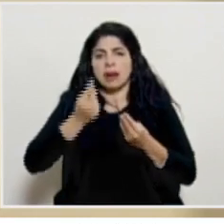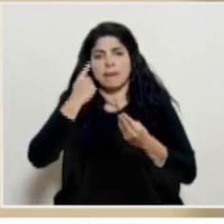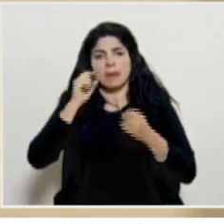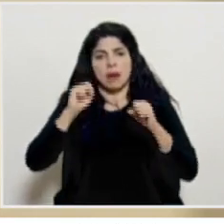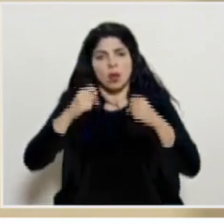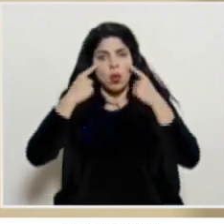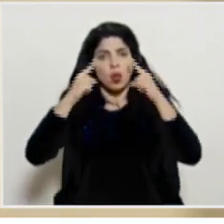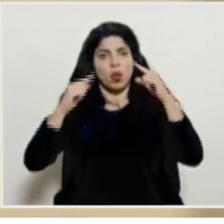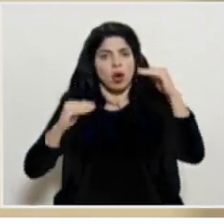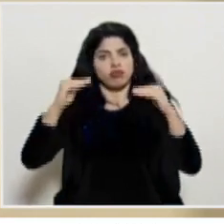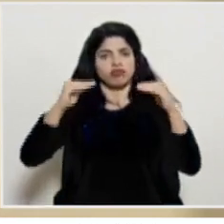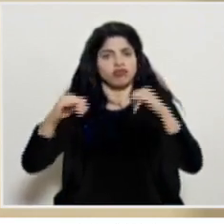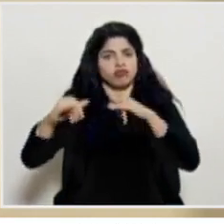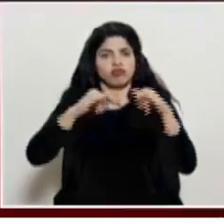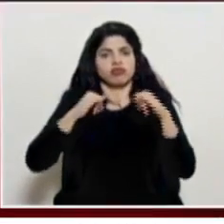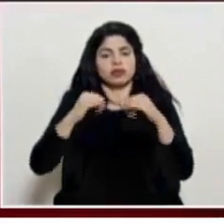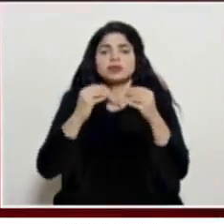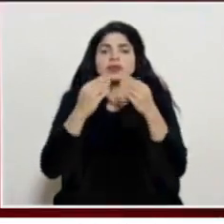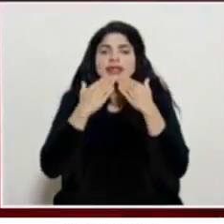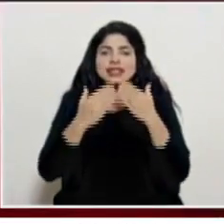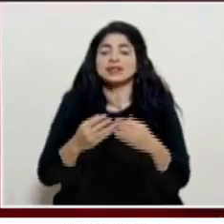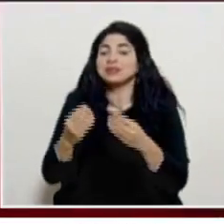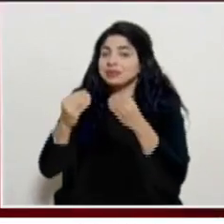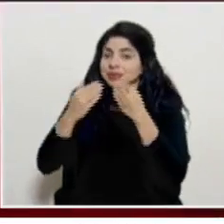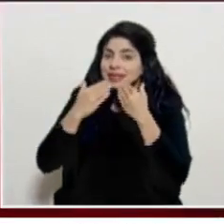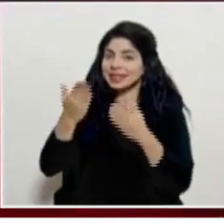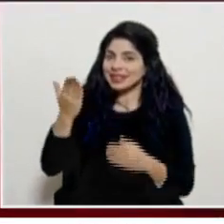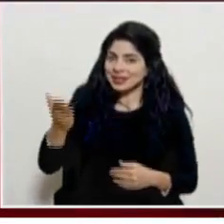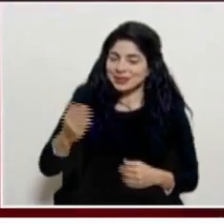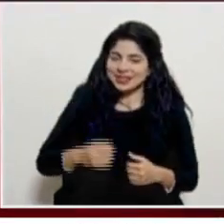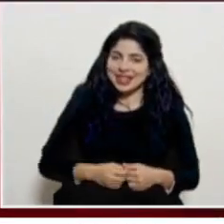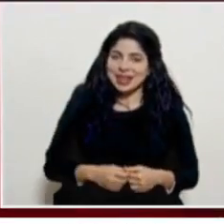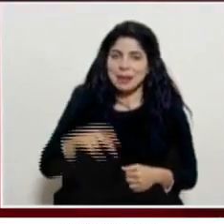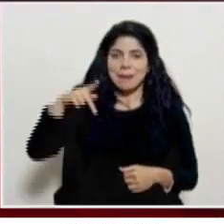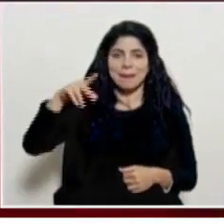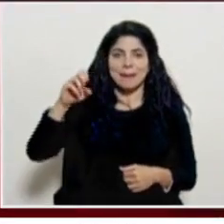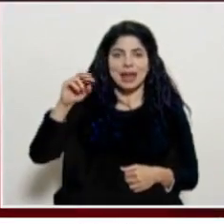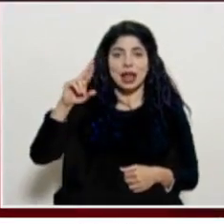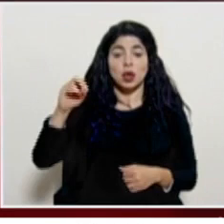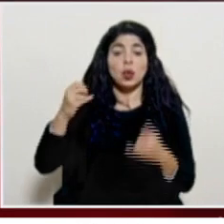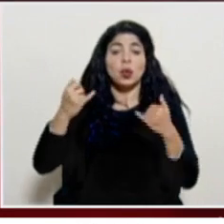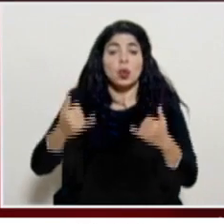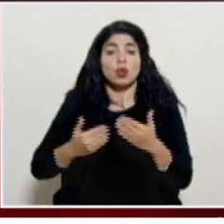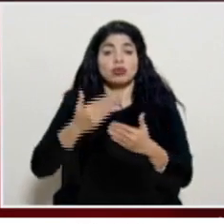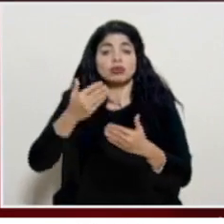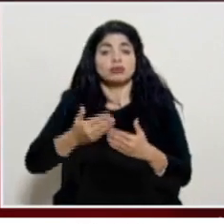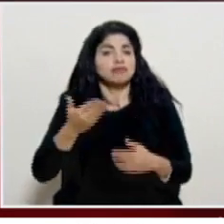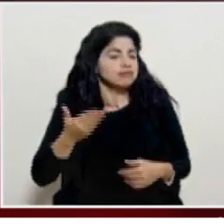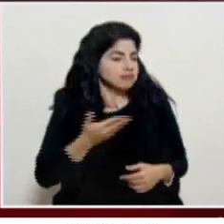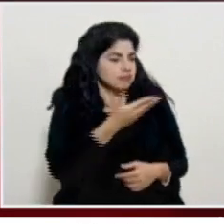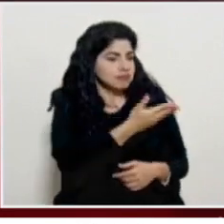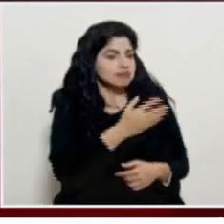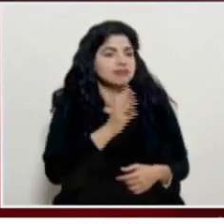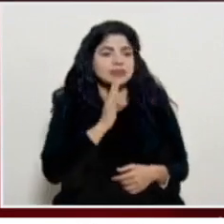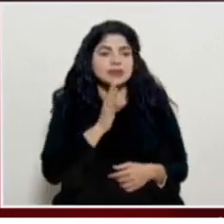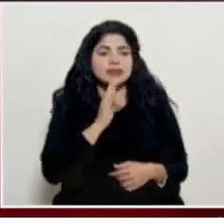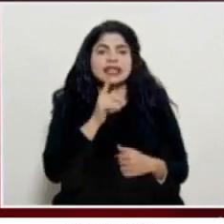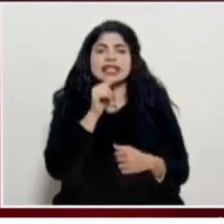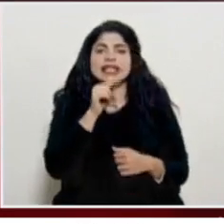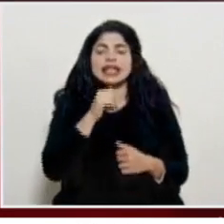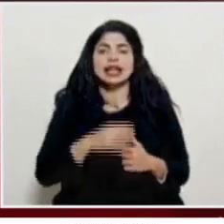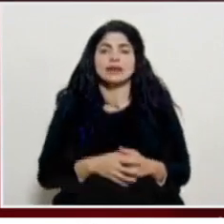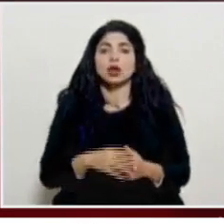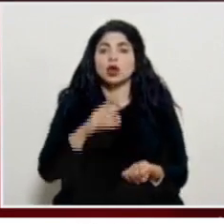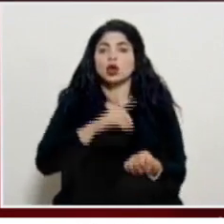lograr esto. Muchas gracias. Muchísimas gracias a usted, don Pedro. A continuación, le volvemos a hacer el uso de la palabra